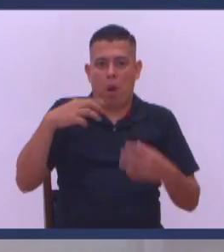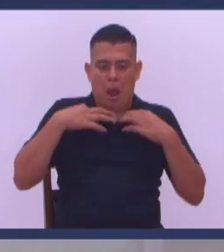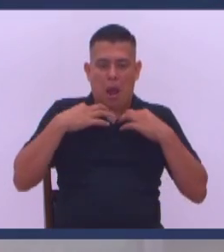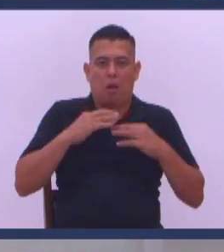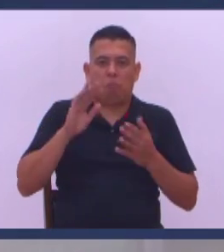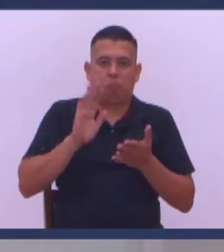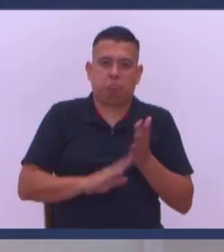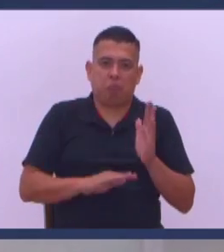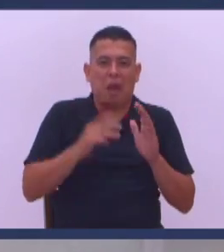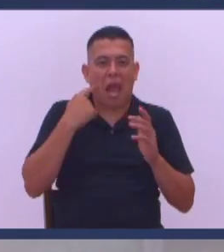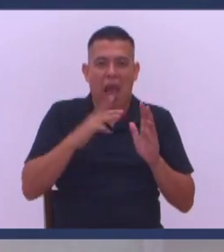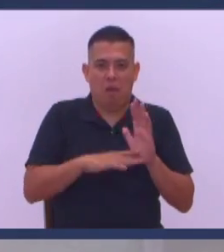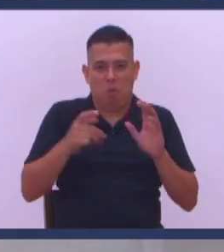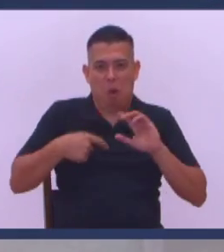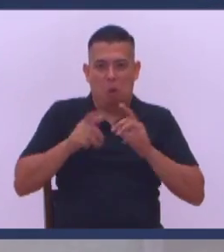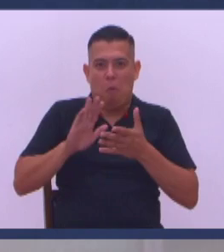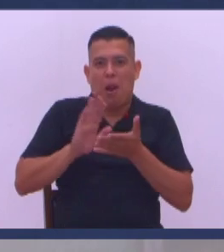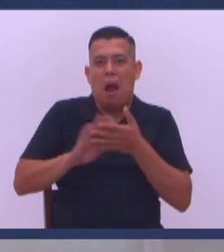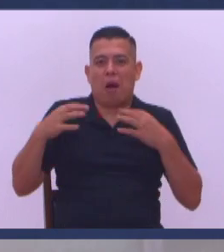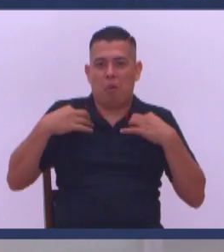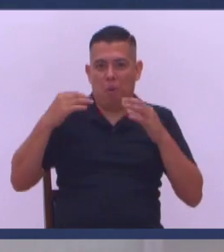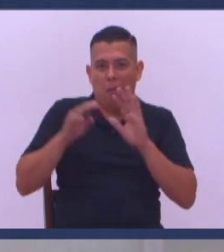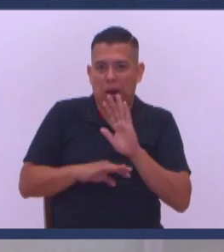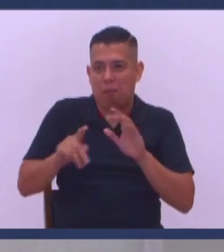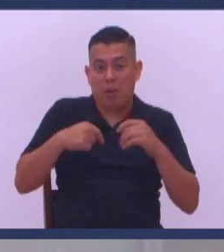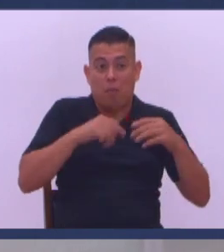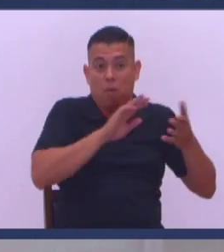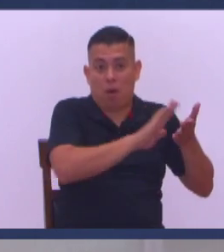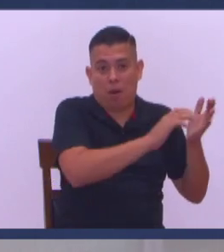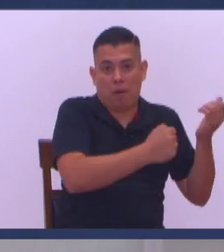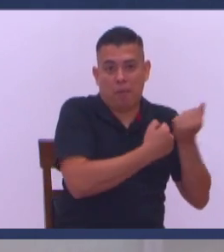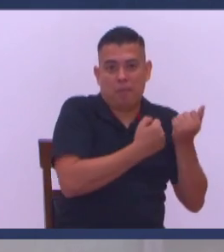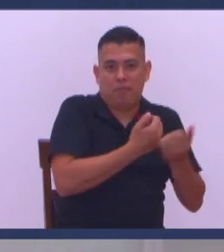¿Me entiendes lo que le digo? Pero hay que renunciar